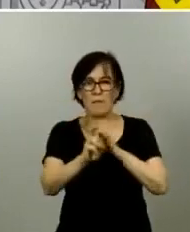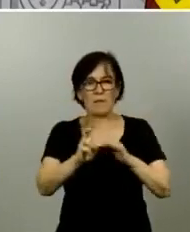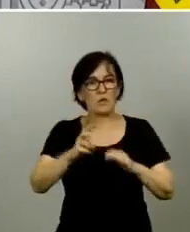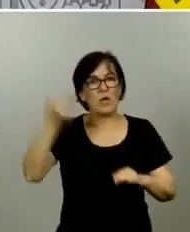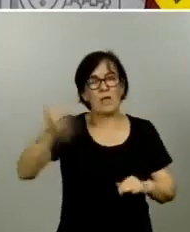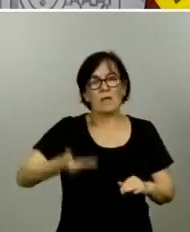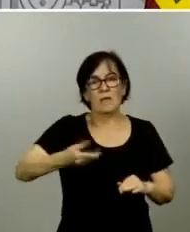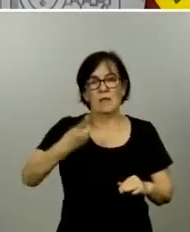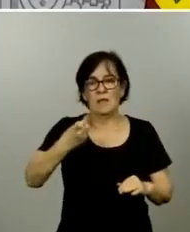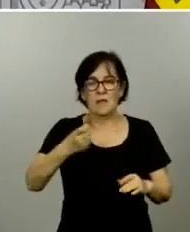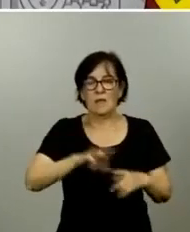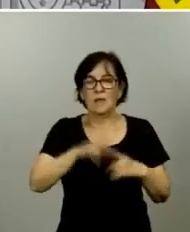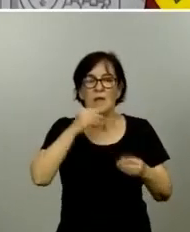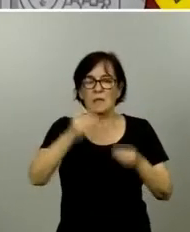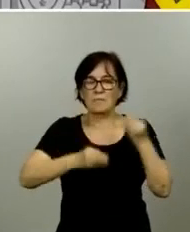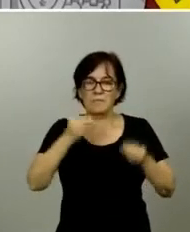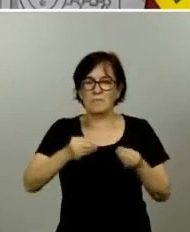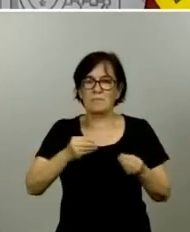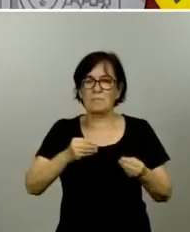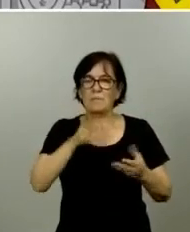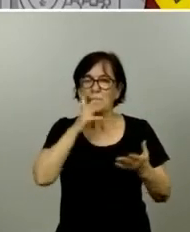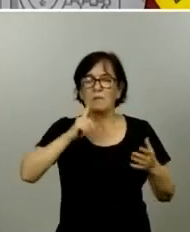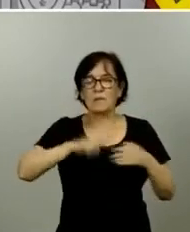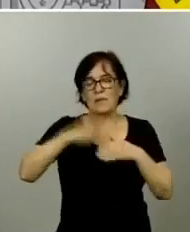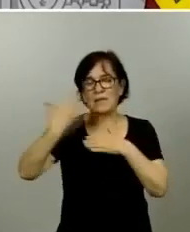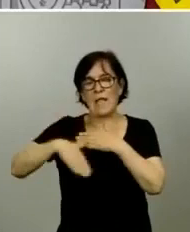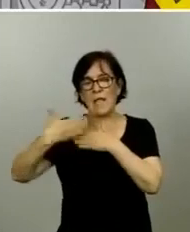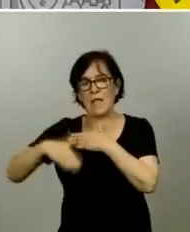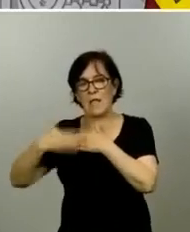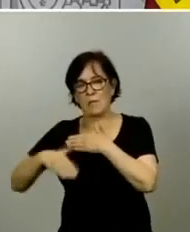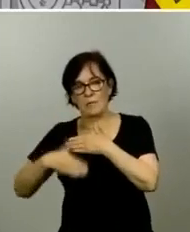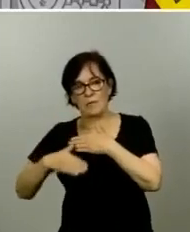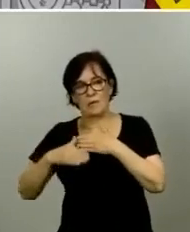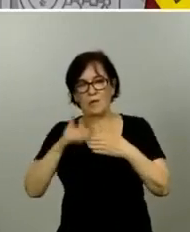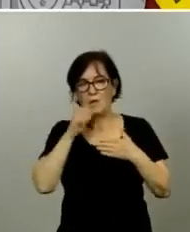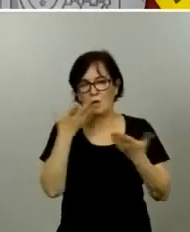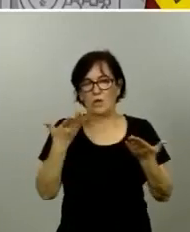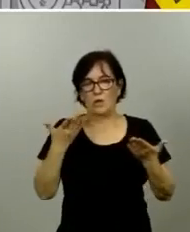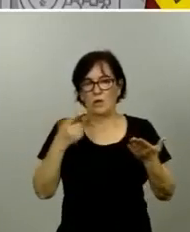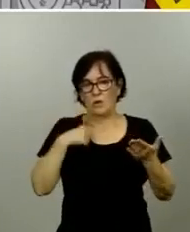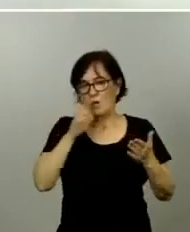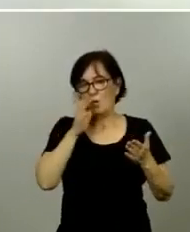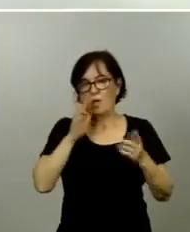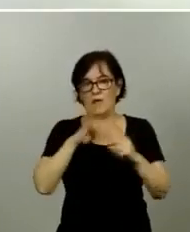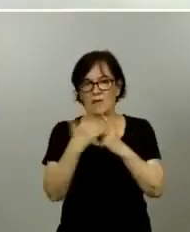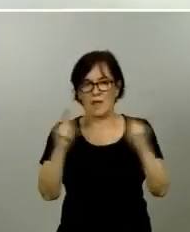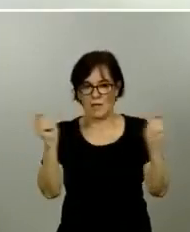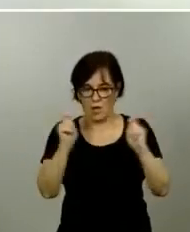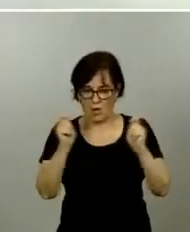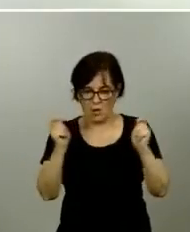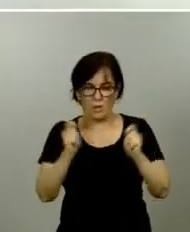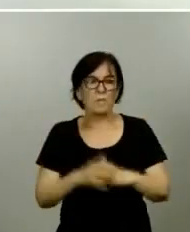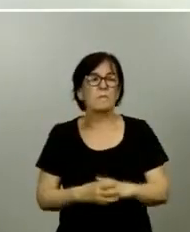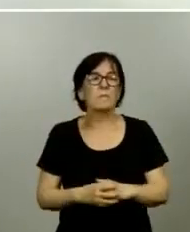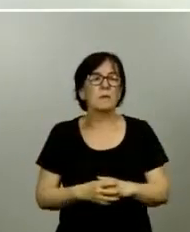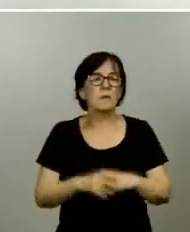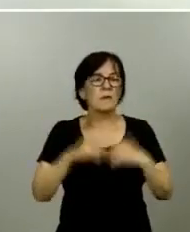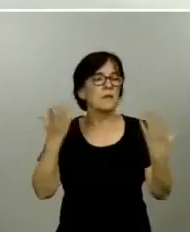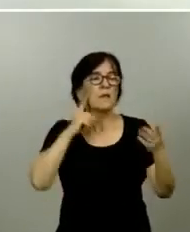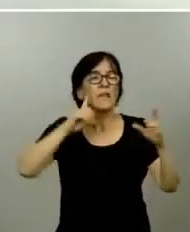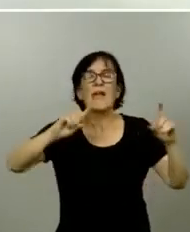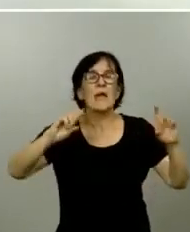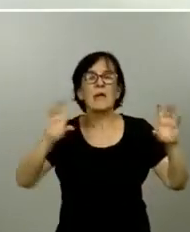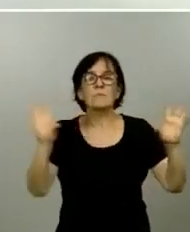acotado según los movimientos acotaban con su estado de alarma que tienen ustedes competencias en resumen quería saber si